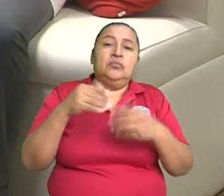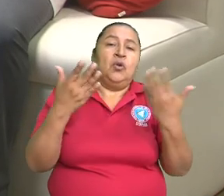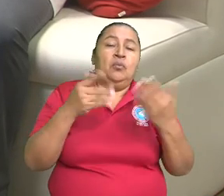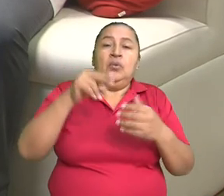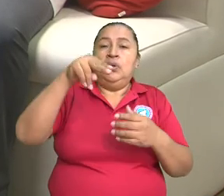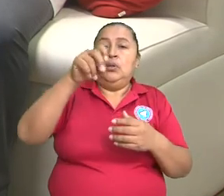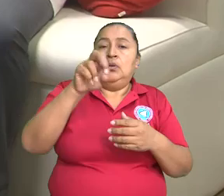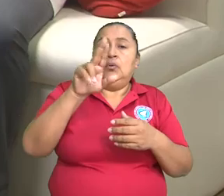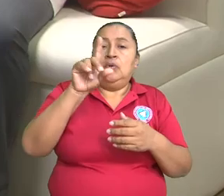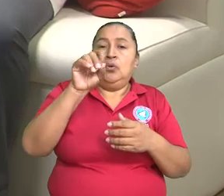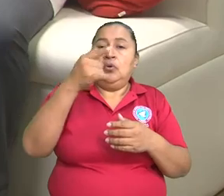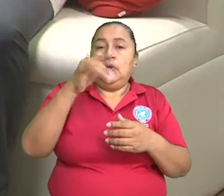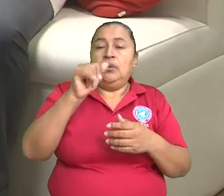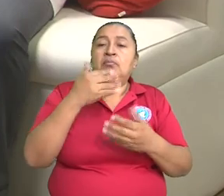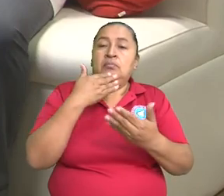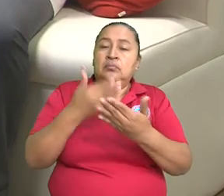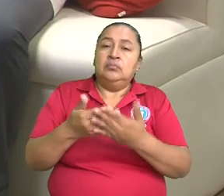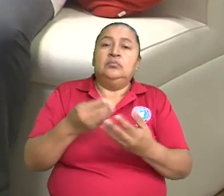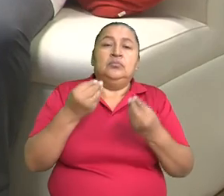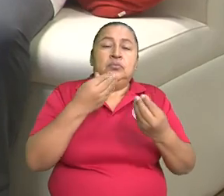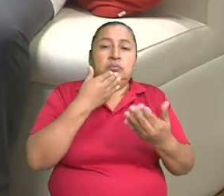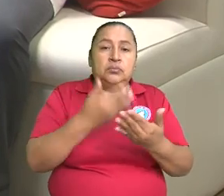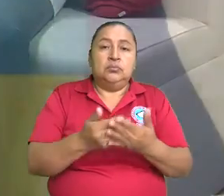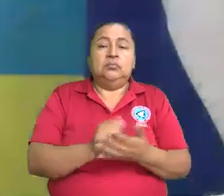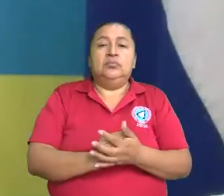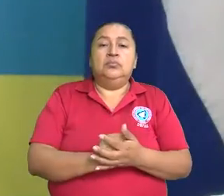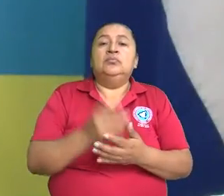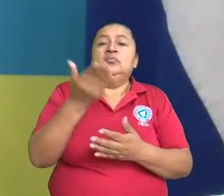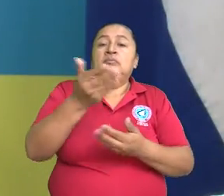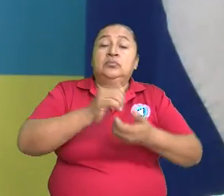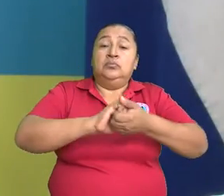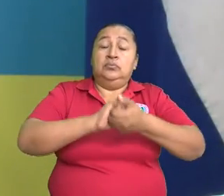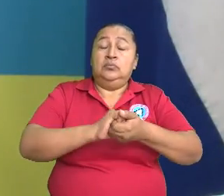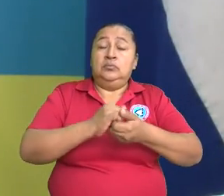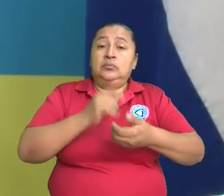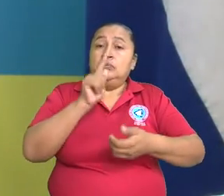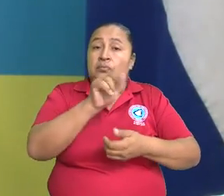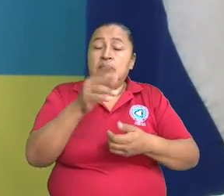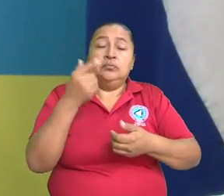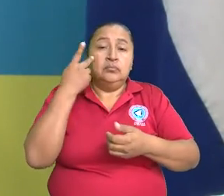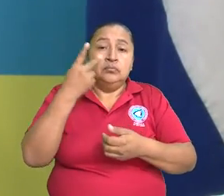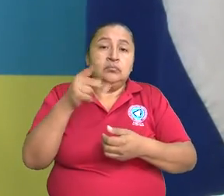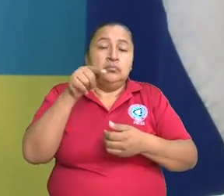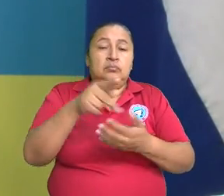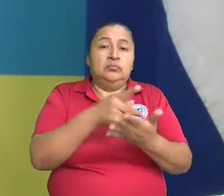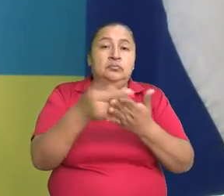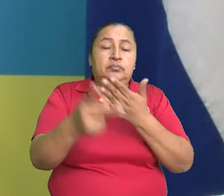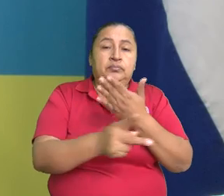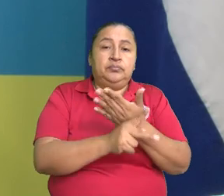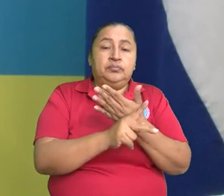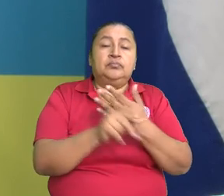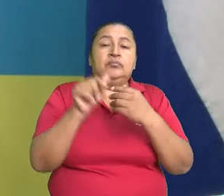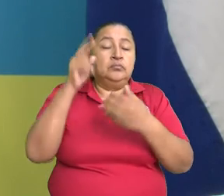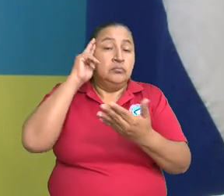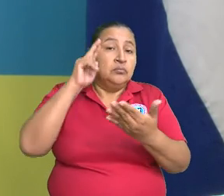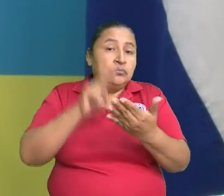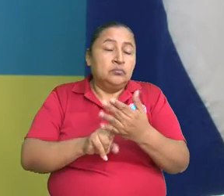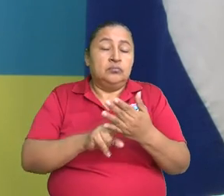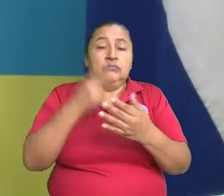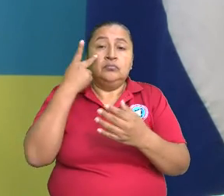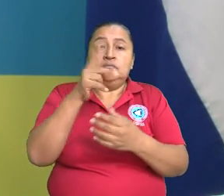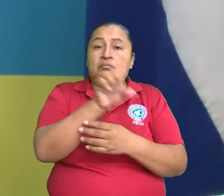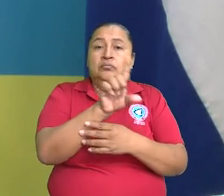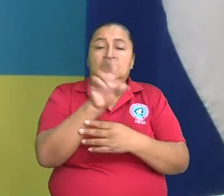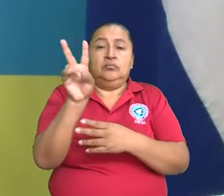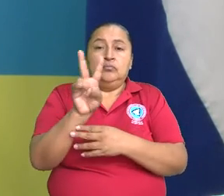la neurología. Claro. Le agradecemos, doctor. Muchas gracias. Muchas gracias. Gracias también a usted, amigos televidentes, por su excelente sintonía. Recuerden, nos encuentra